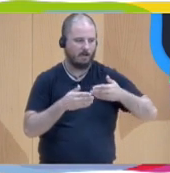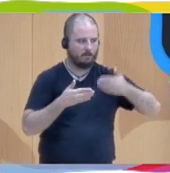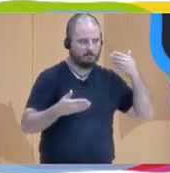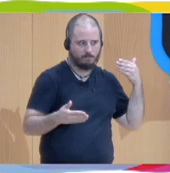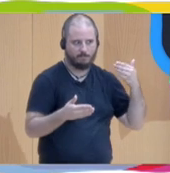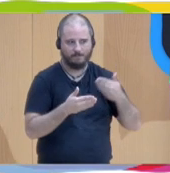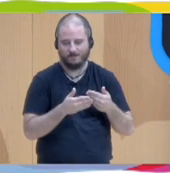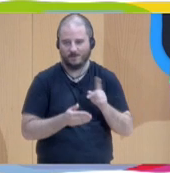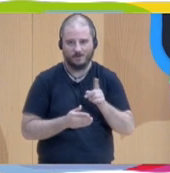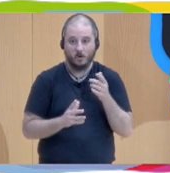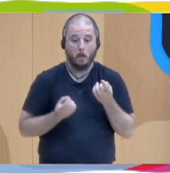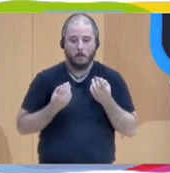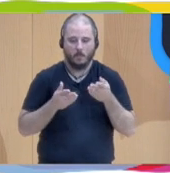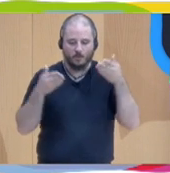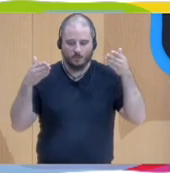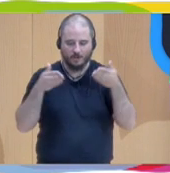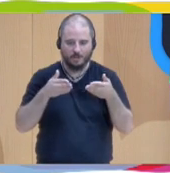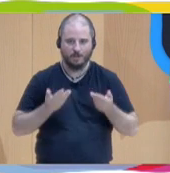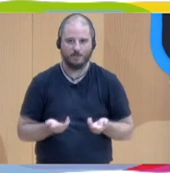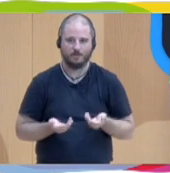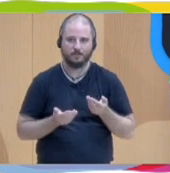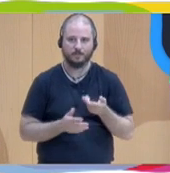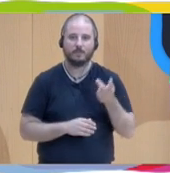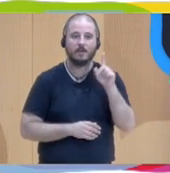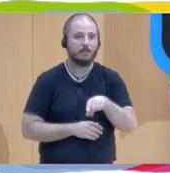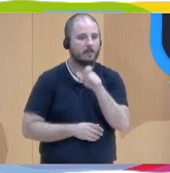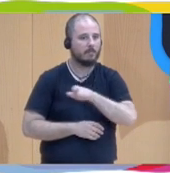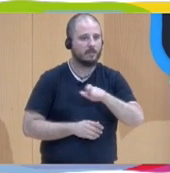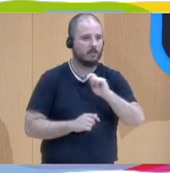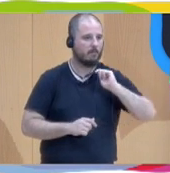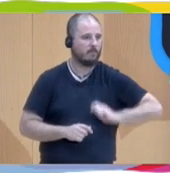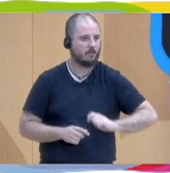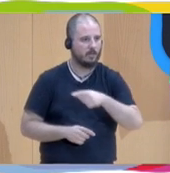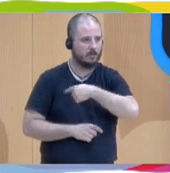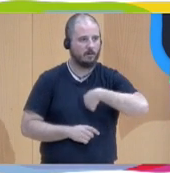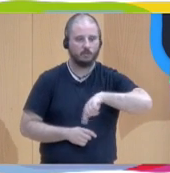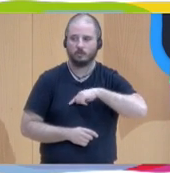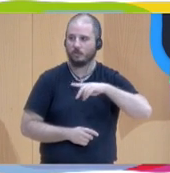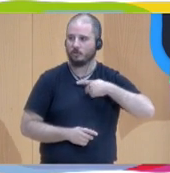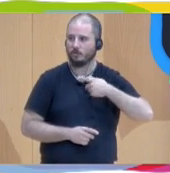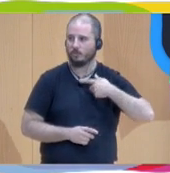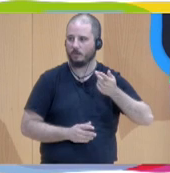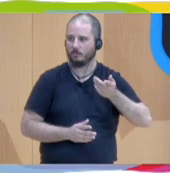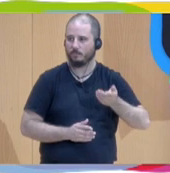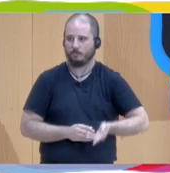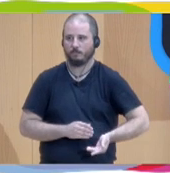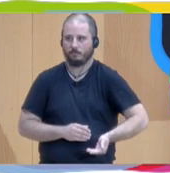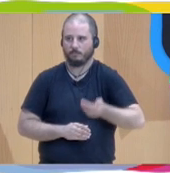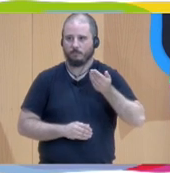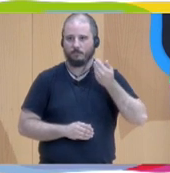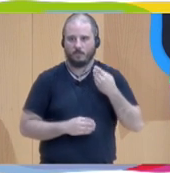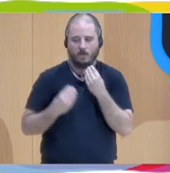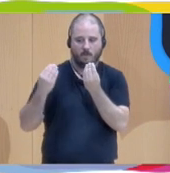los profesionales también venimos de una formación muy